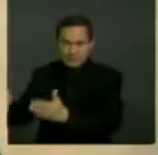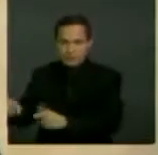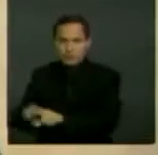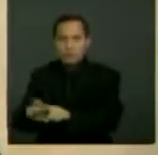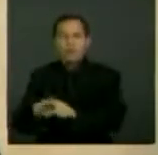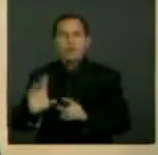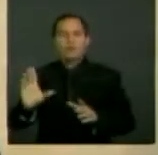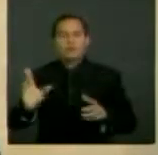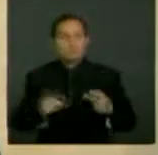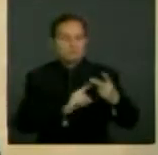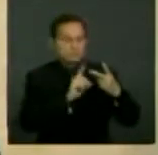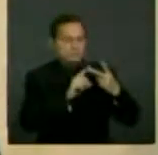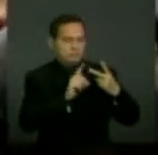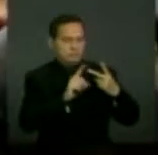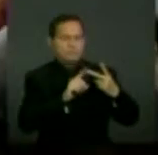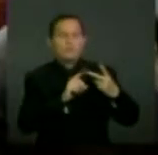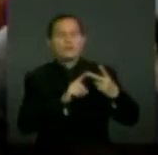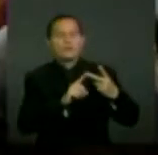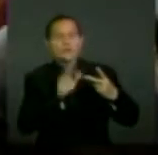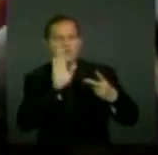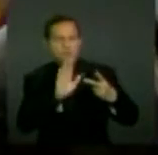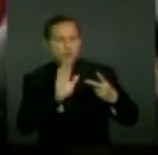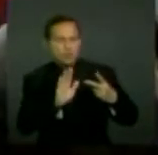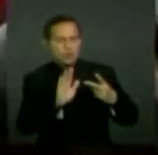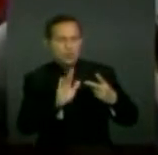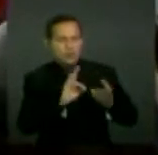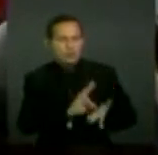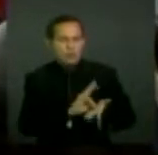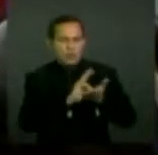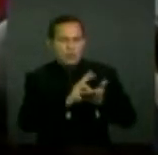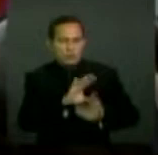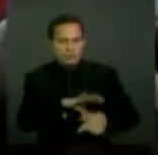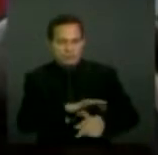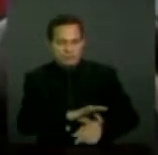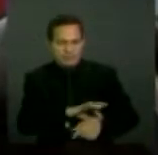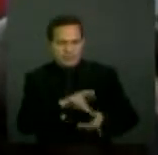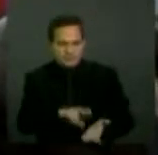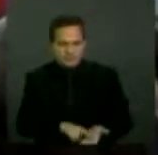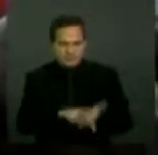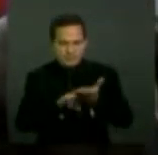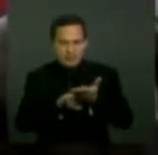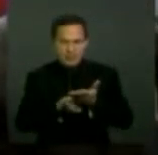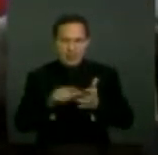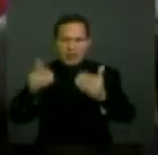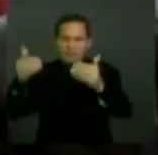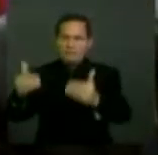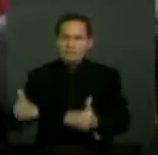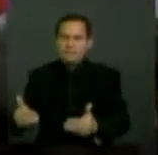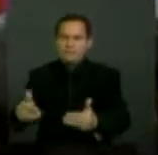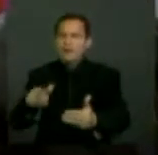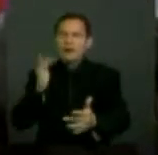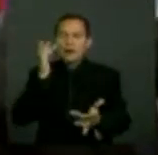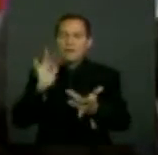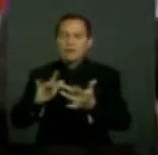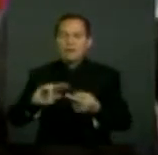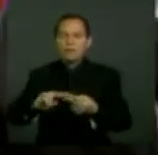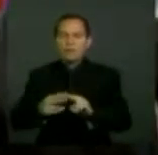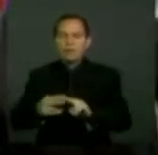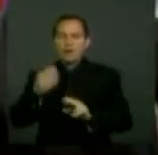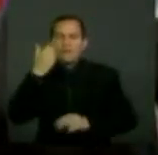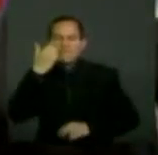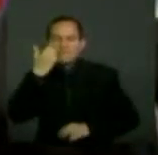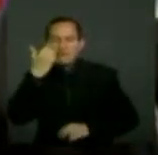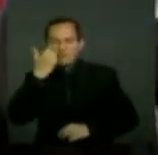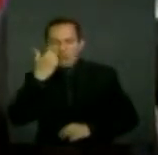segundo modelo del hablamos, que es un modelo médico rehabilitador, la discapacidad se equipara a una enfermedad y por tanto es un modelo que busca